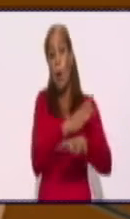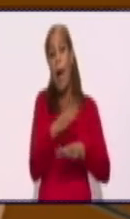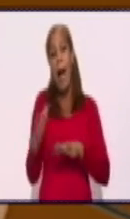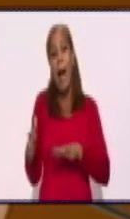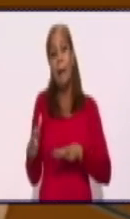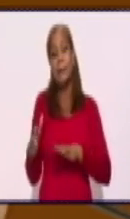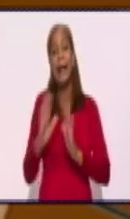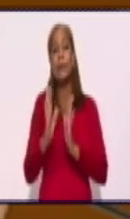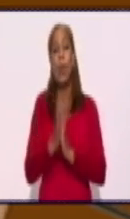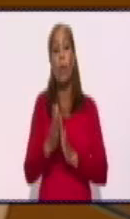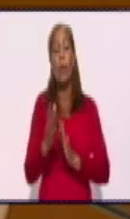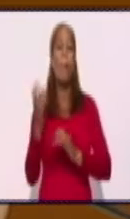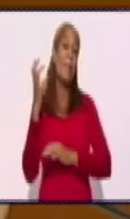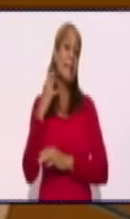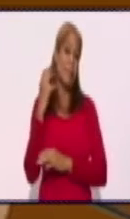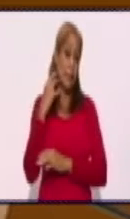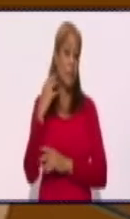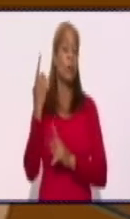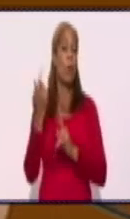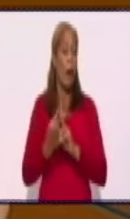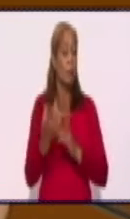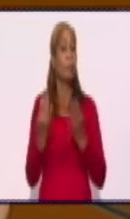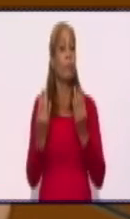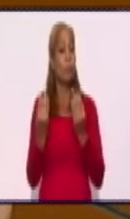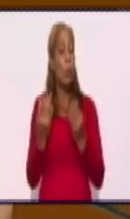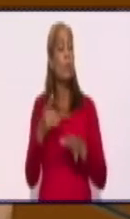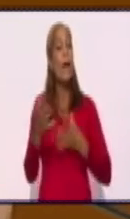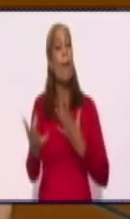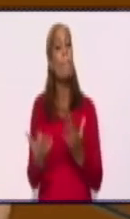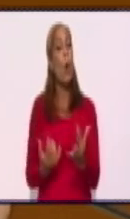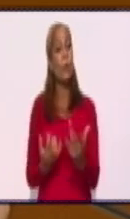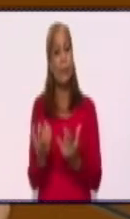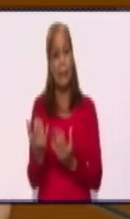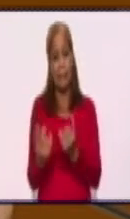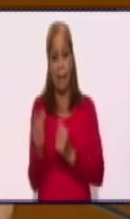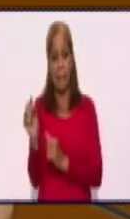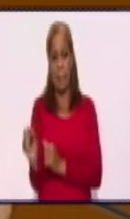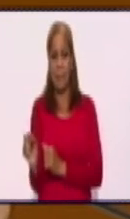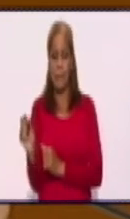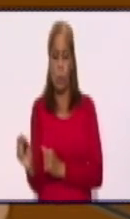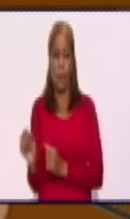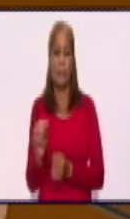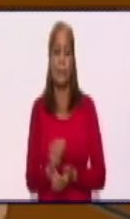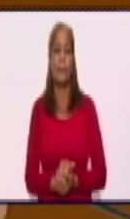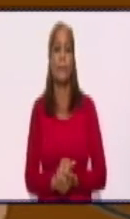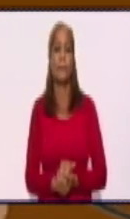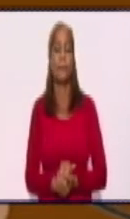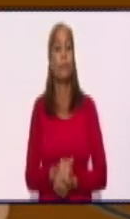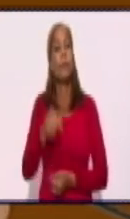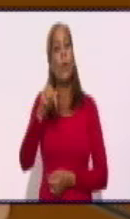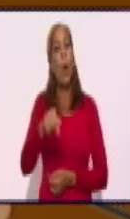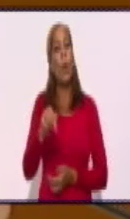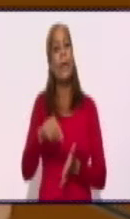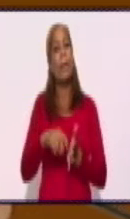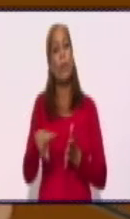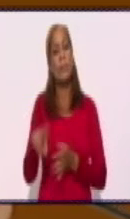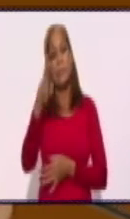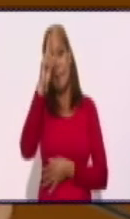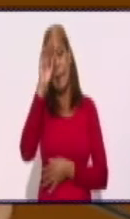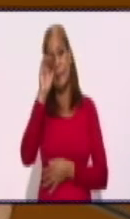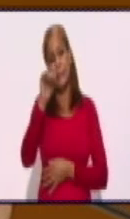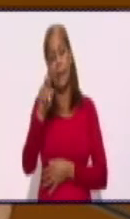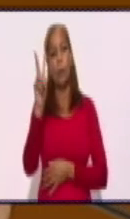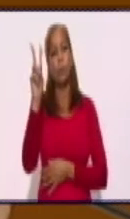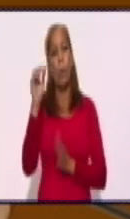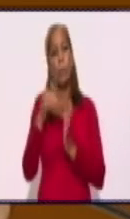una gran movilidad siempre de personas. Eso es directamente proporcional. Hoy en la provincia permanecen ingresados